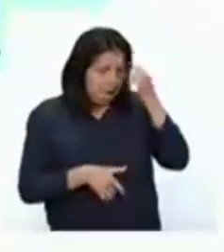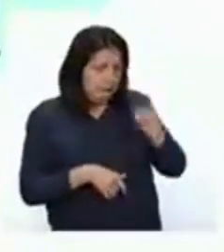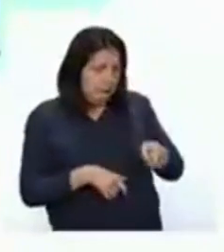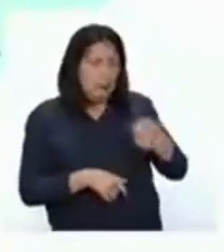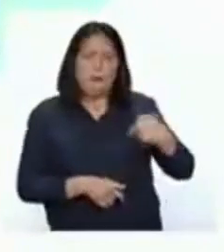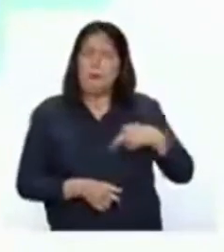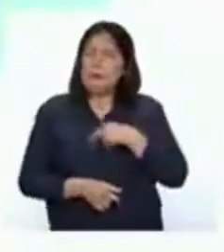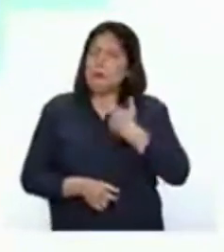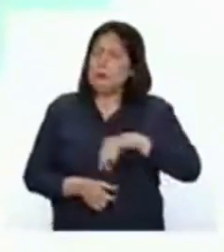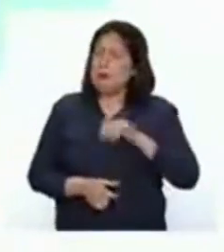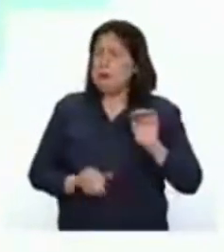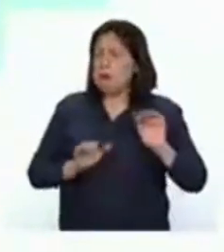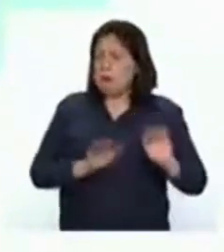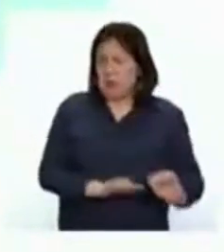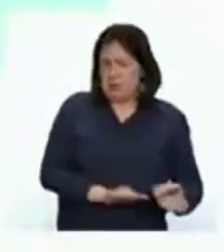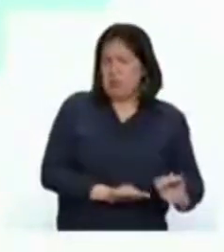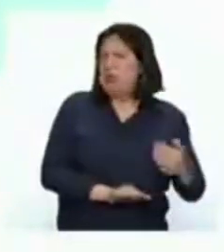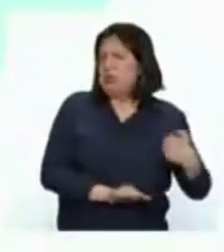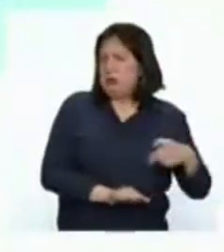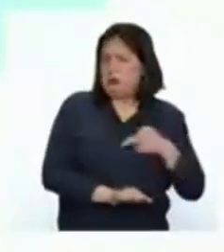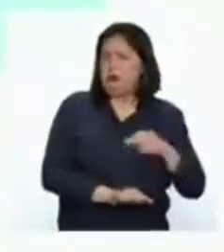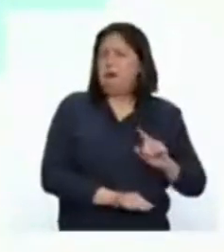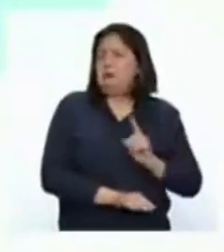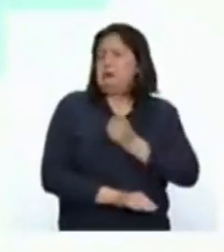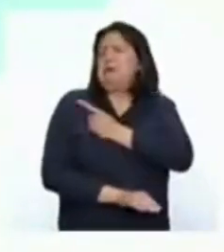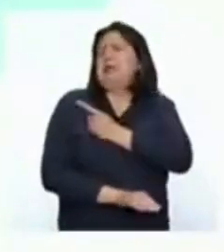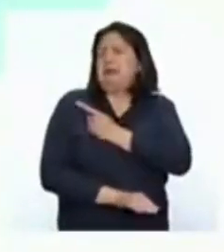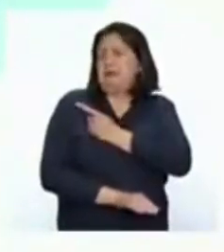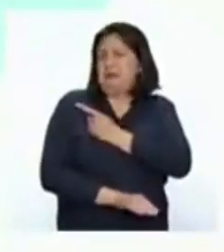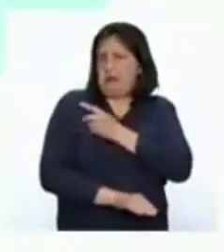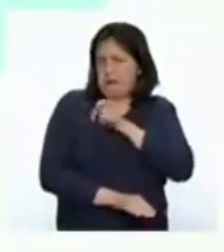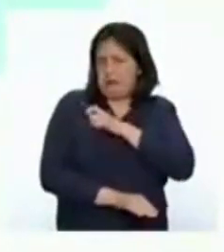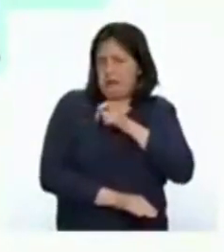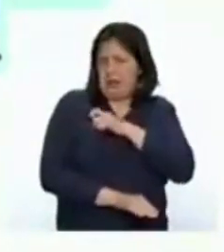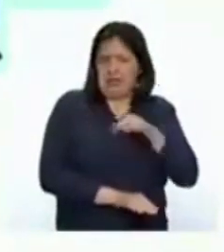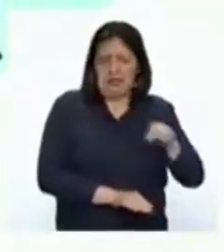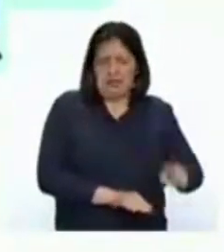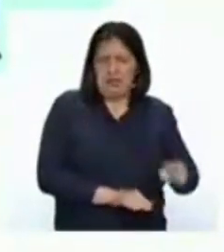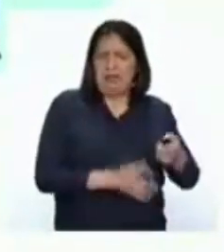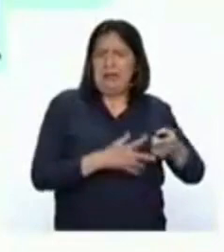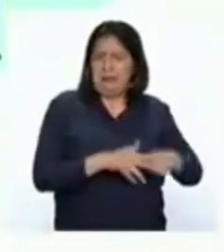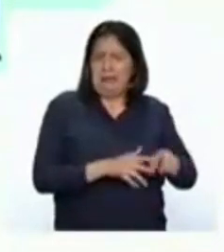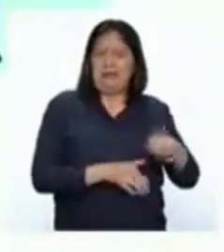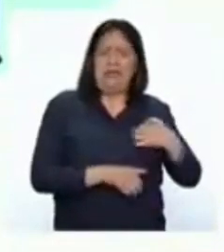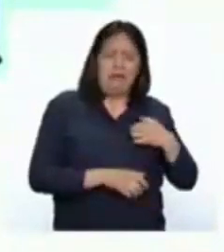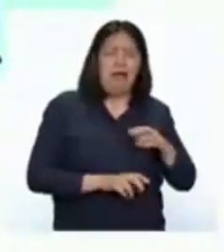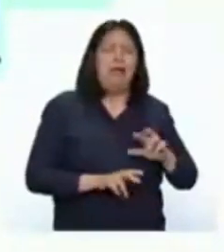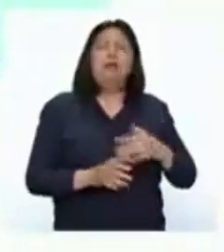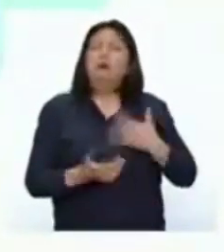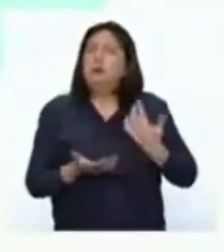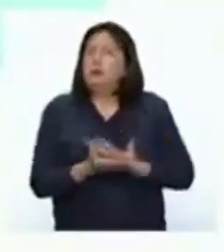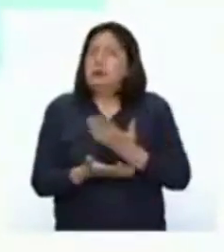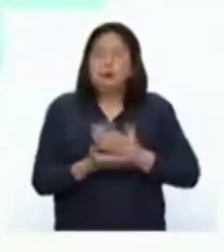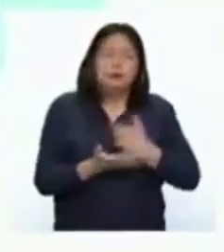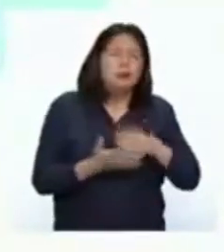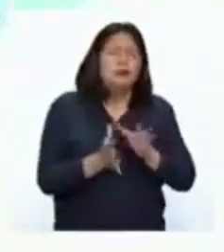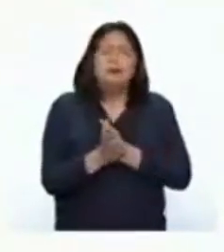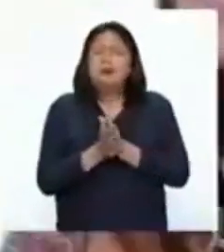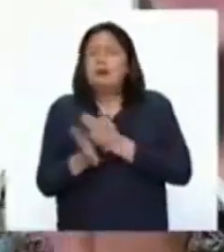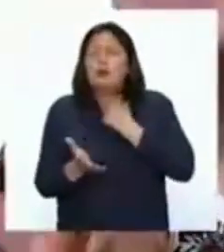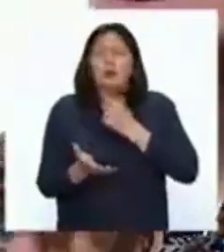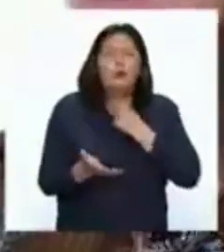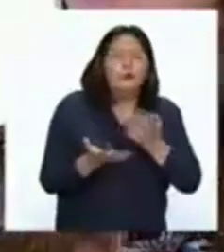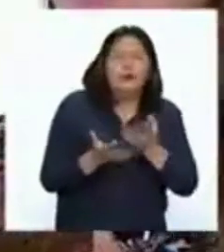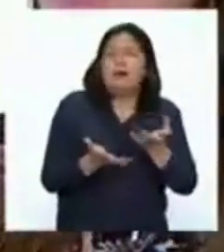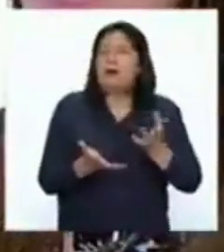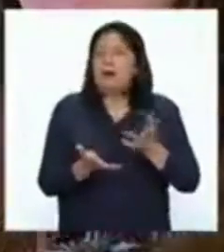nosotras estábamos muy pequeñas, cursábamos primer grado de primaria y recién empezábamos a descubrir nuestros cursos favoritos.